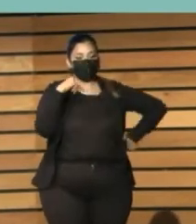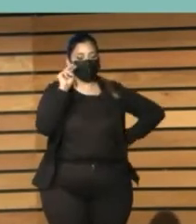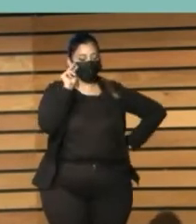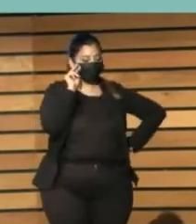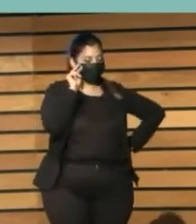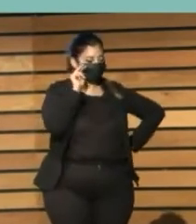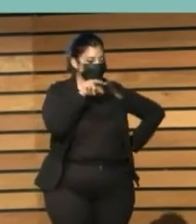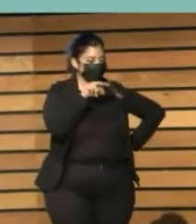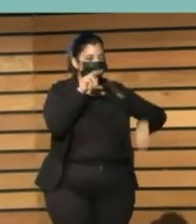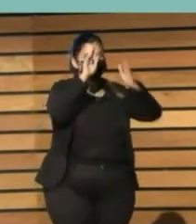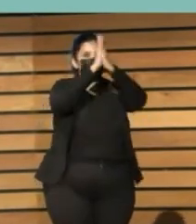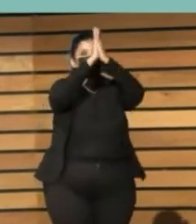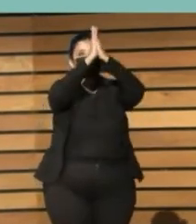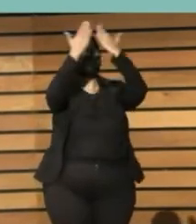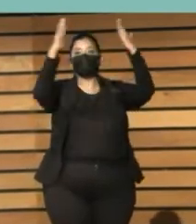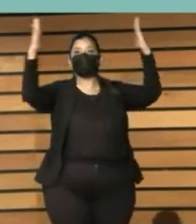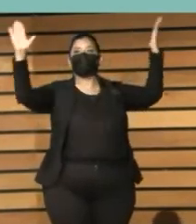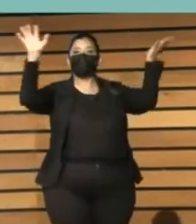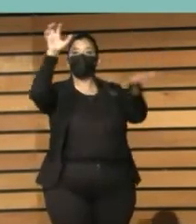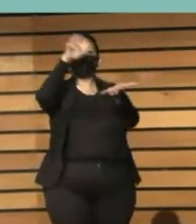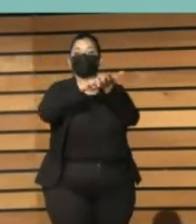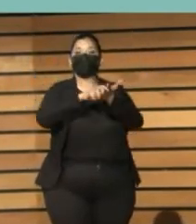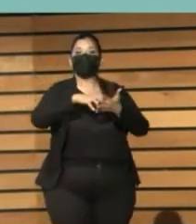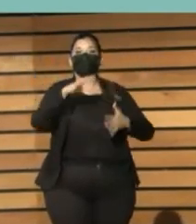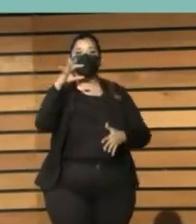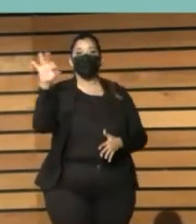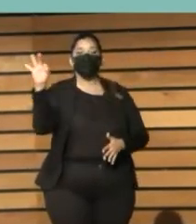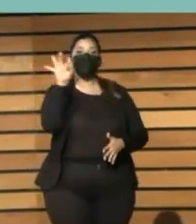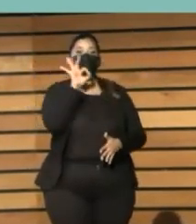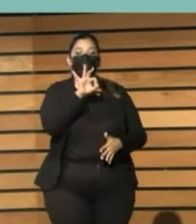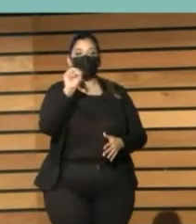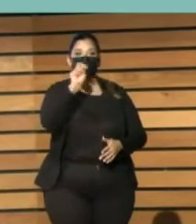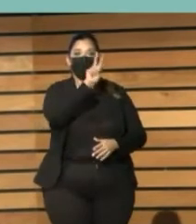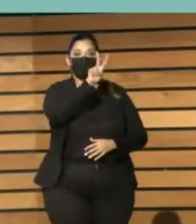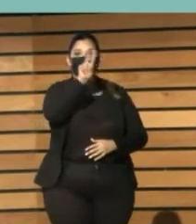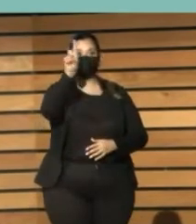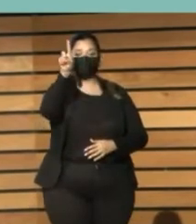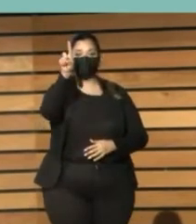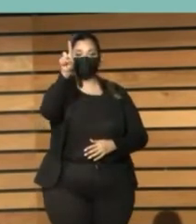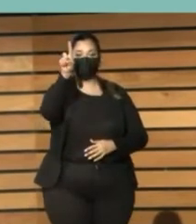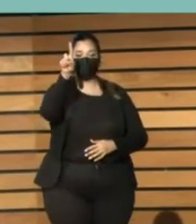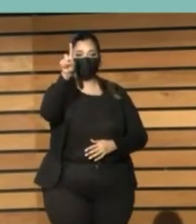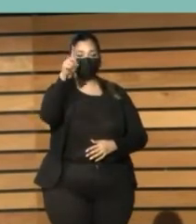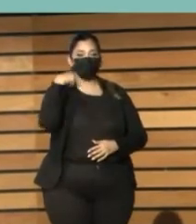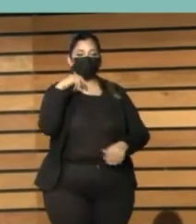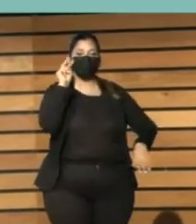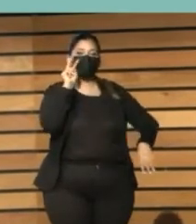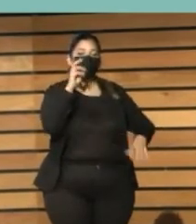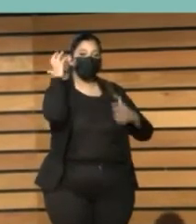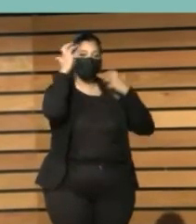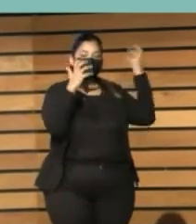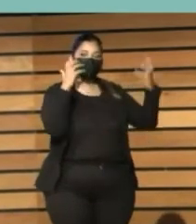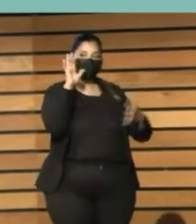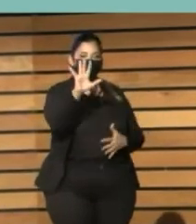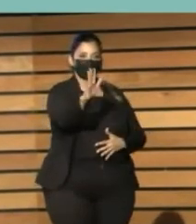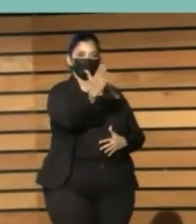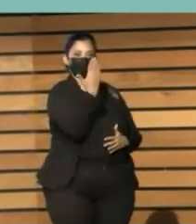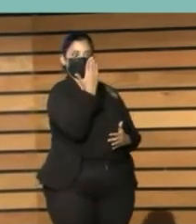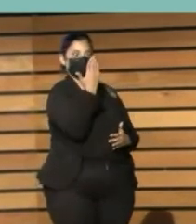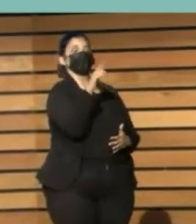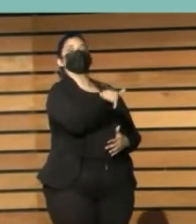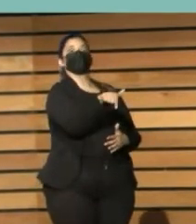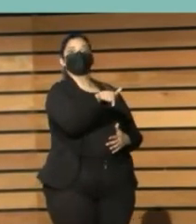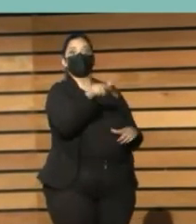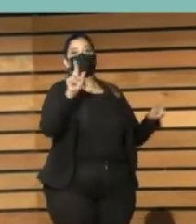imagino la biblioteca del siglo XXI? Y cuál fue mi respuesta, porque es que me lo encontré de frente. El